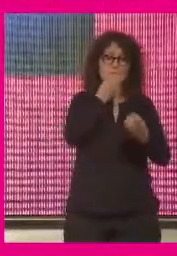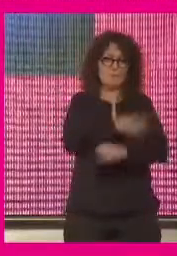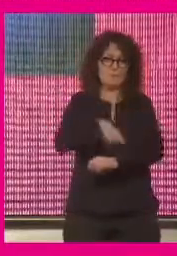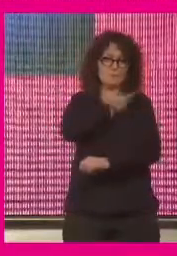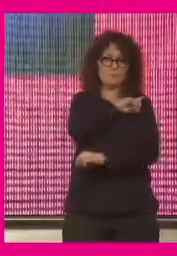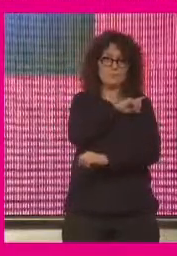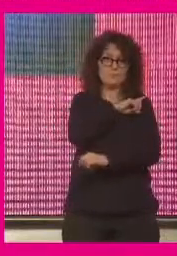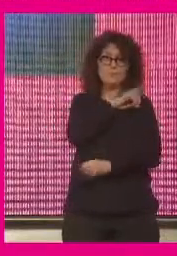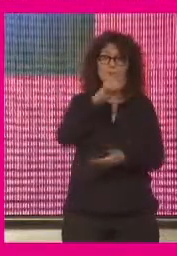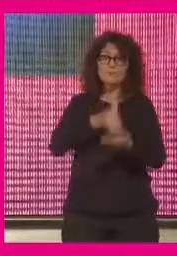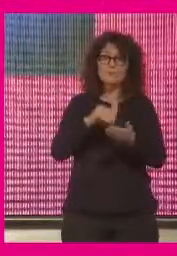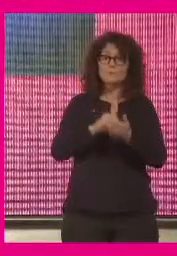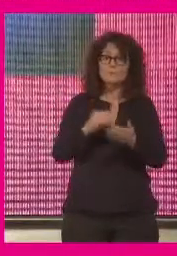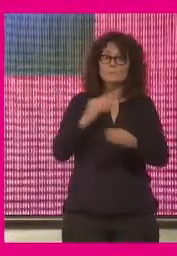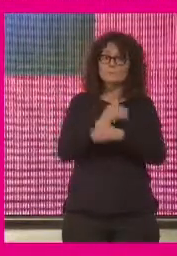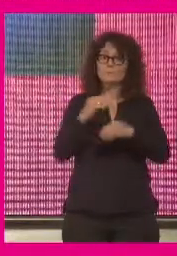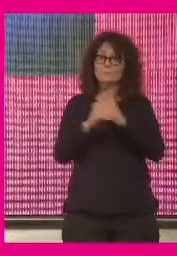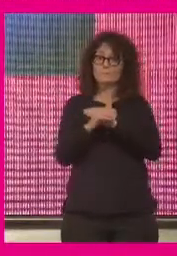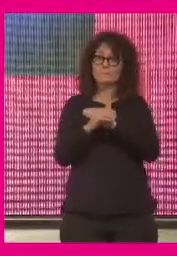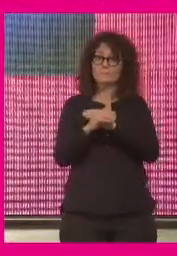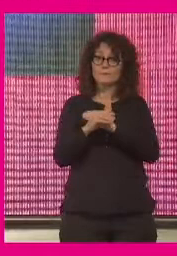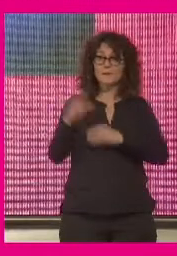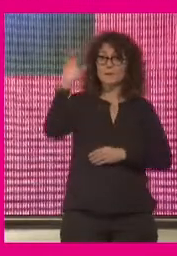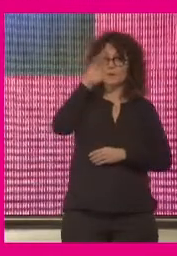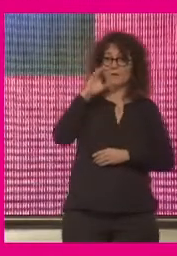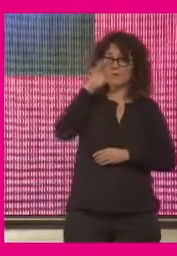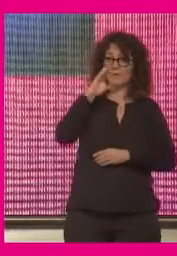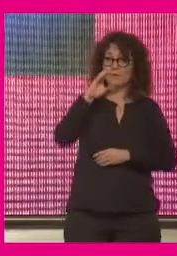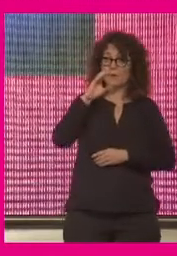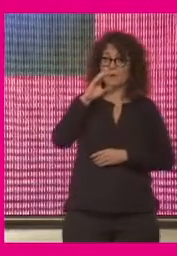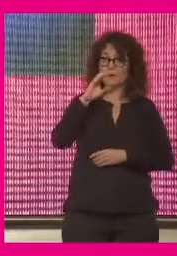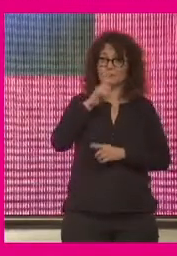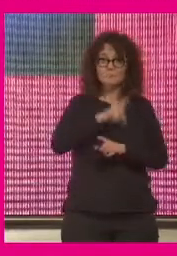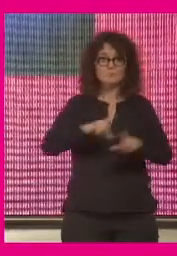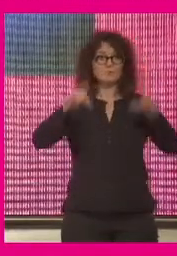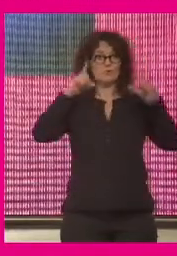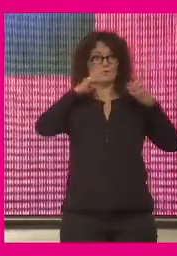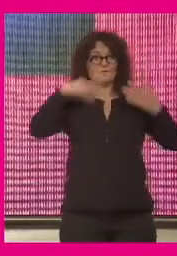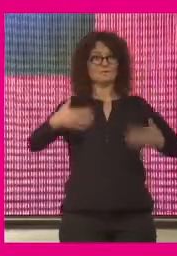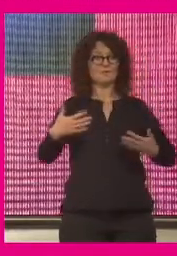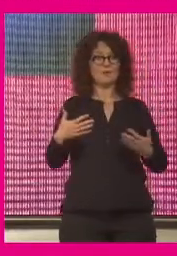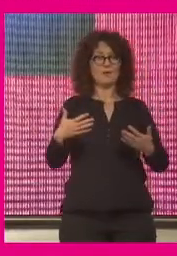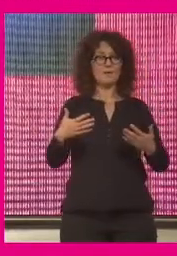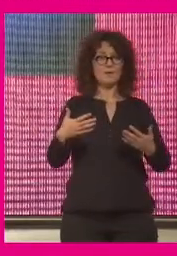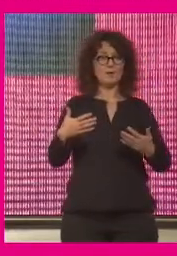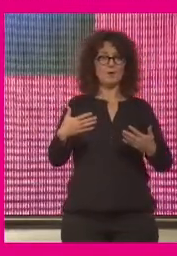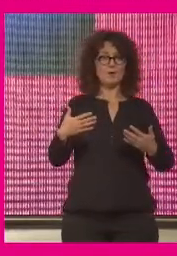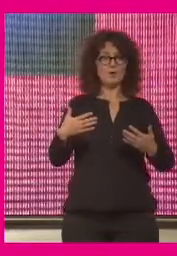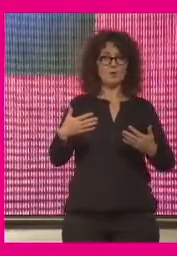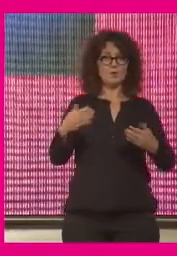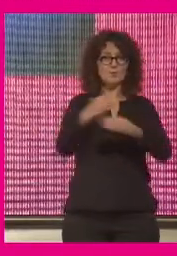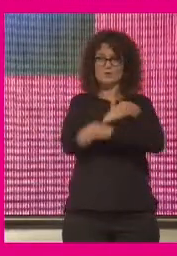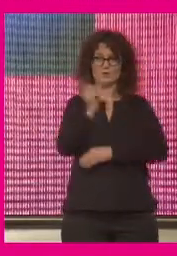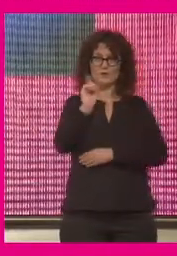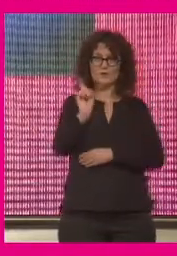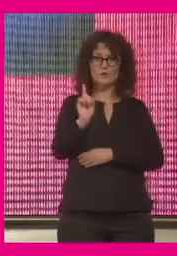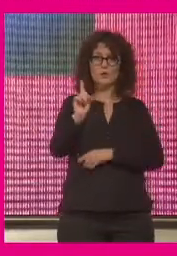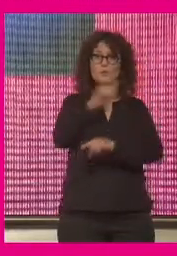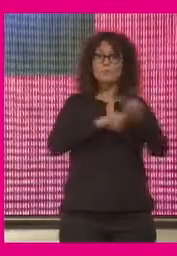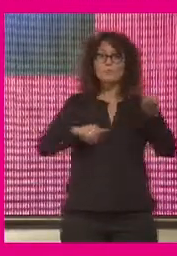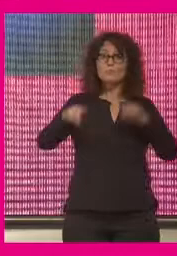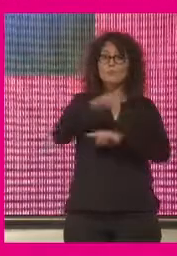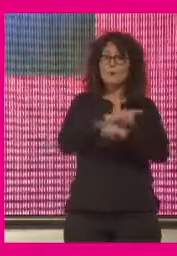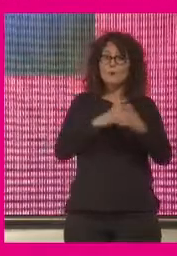parece contradictorio con la celebración de que la ciencia esté en las primeras planas pero en realidad no es contradictorio el problema